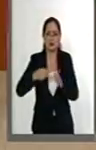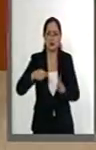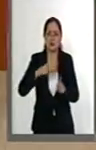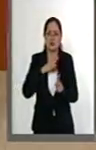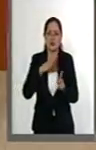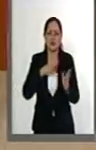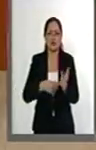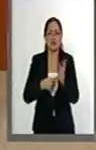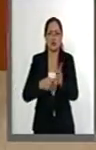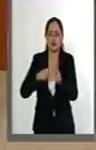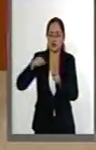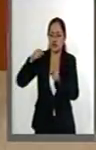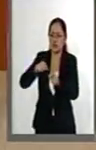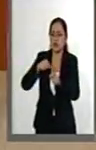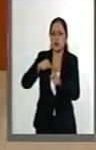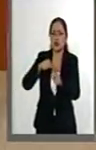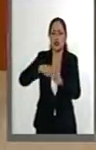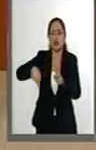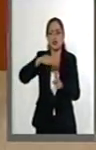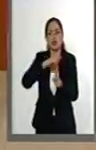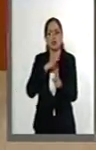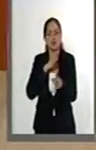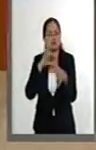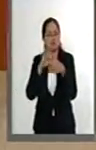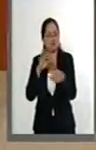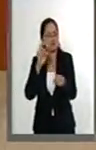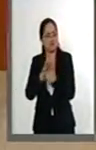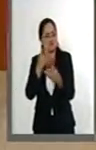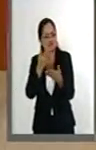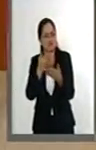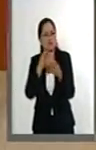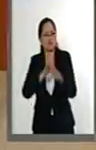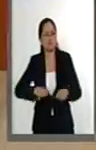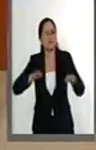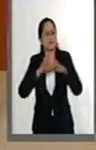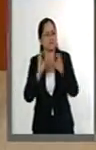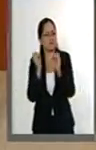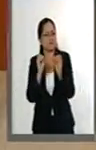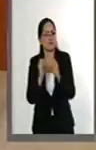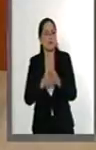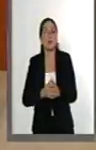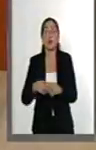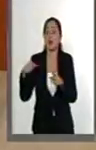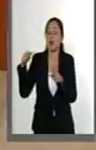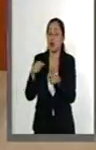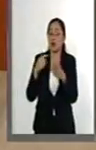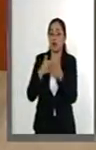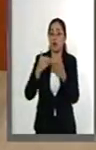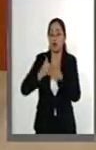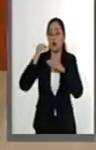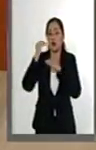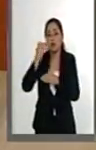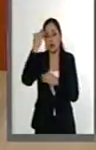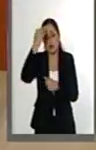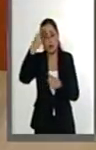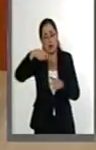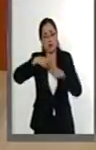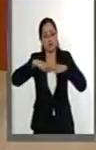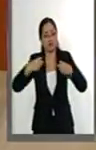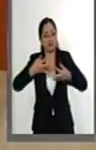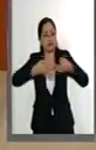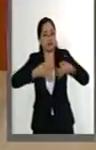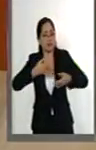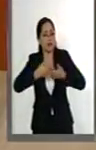desempeño y no cumpliría ningún estándar objetivo. En ese sentido, la modificación de los plazos de duración de los magistrados